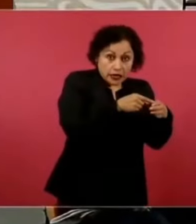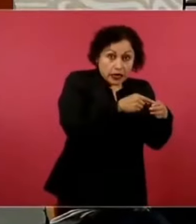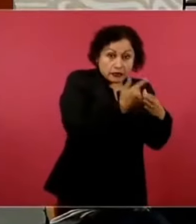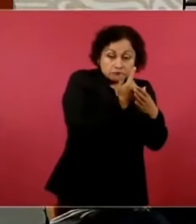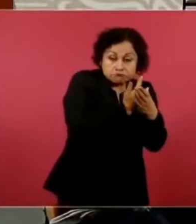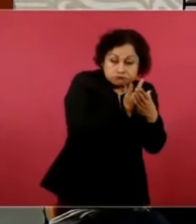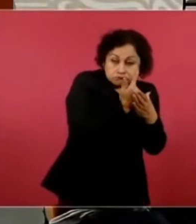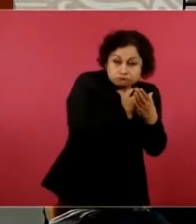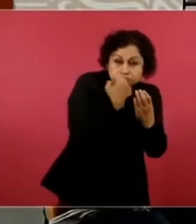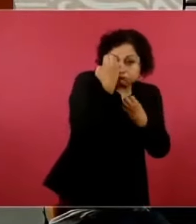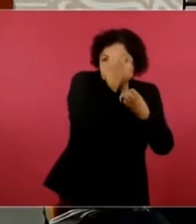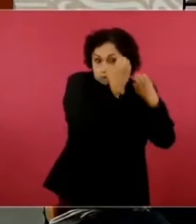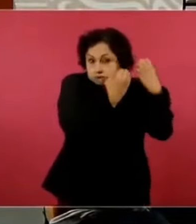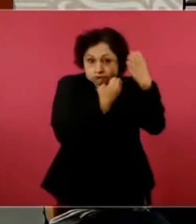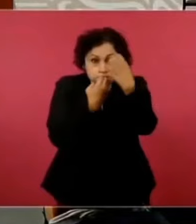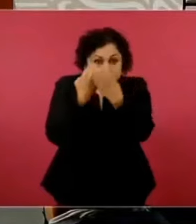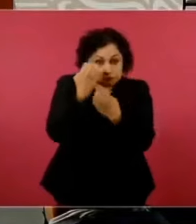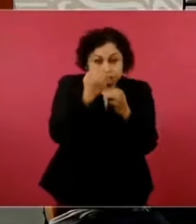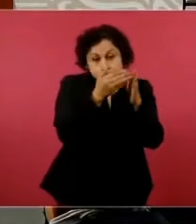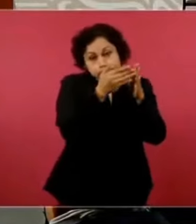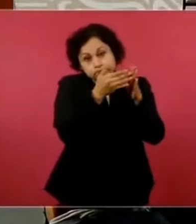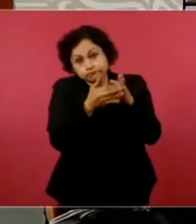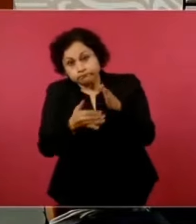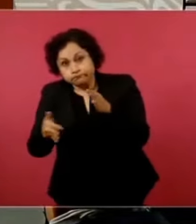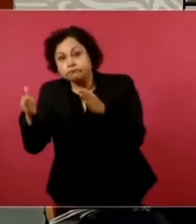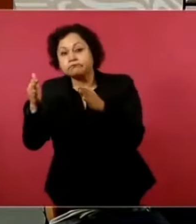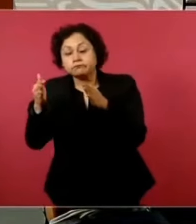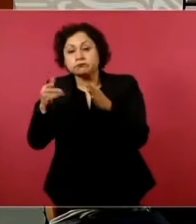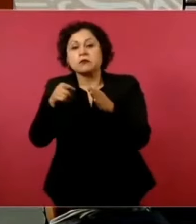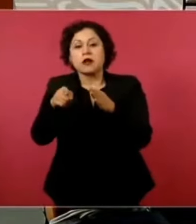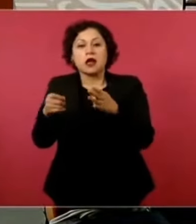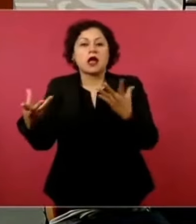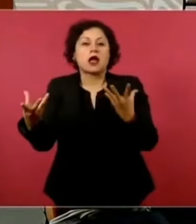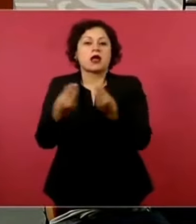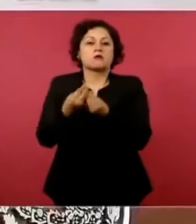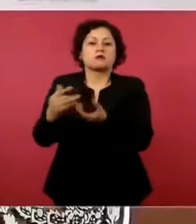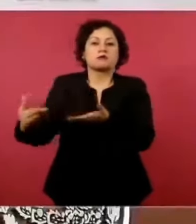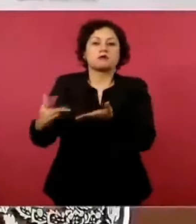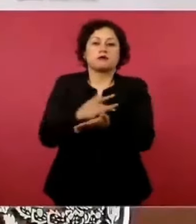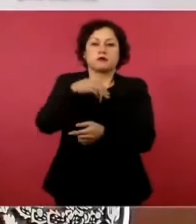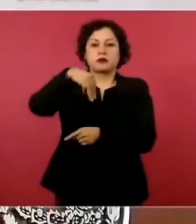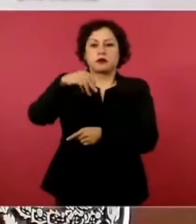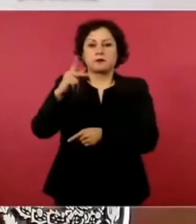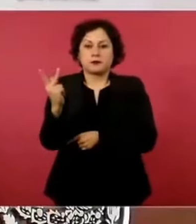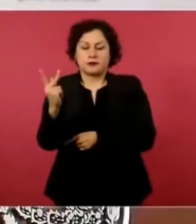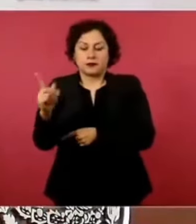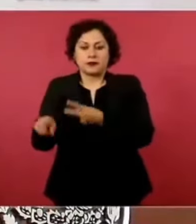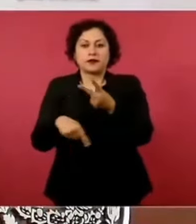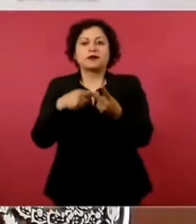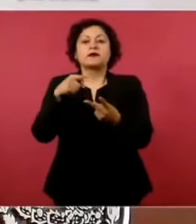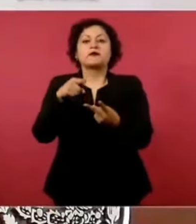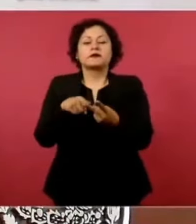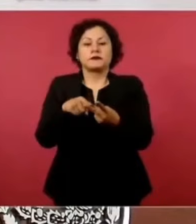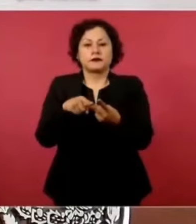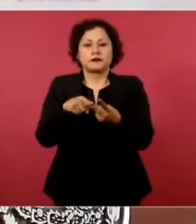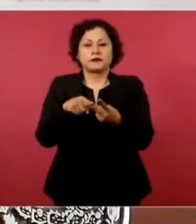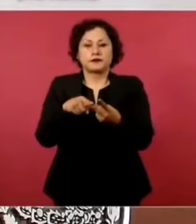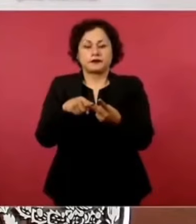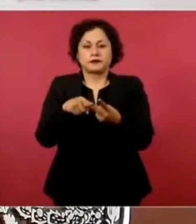como receptáculos el Ministerio Público, que las autoridades de